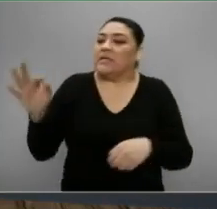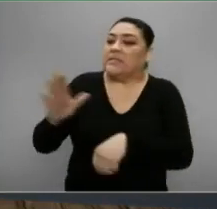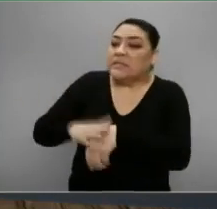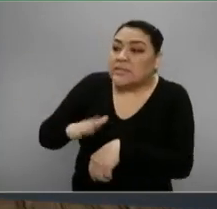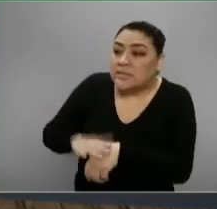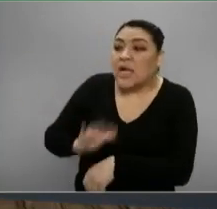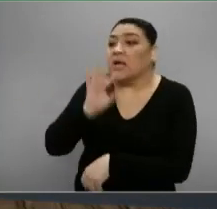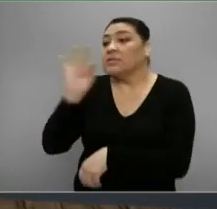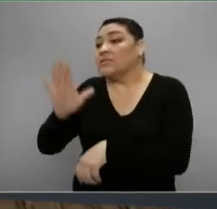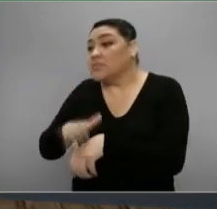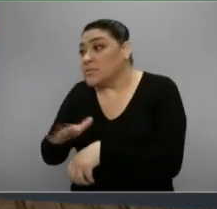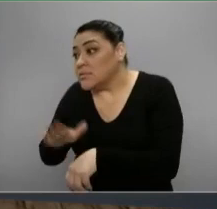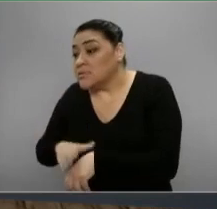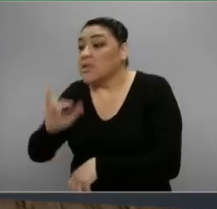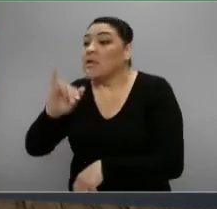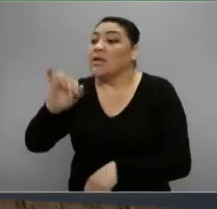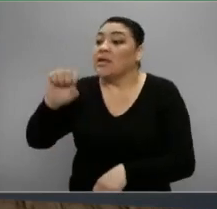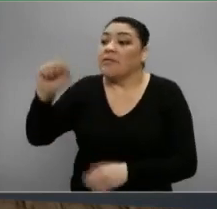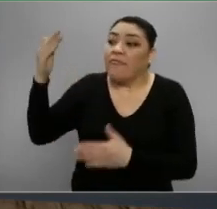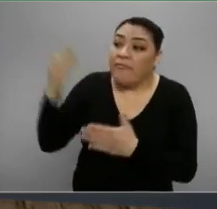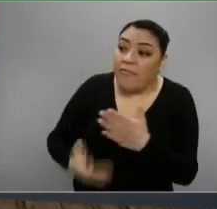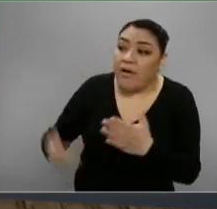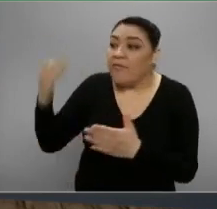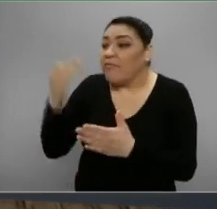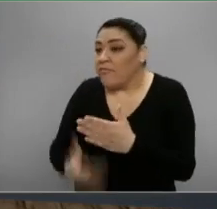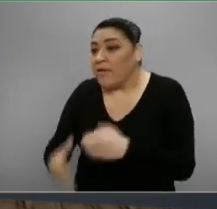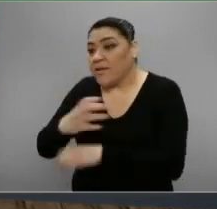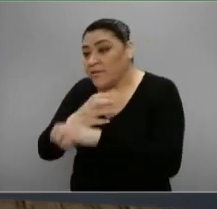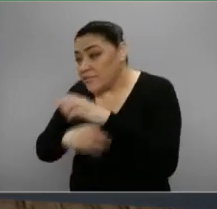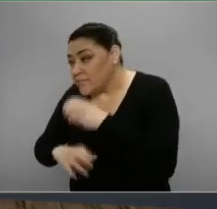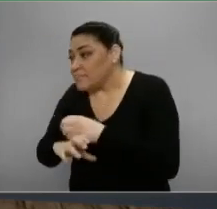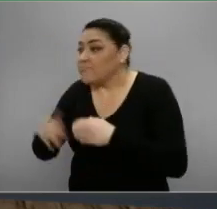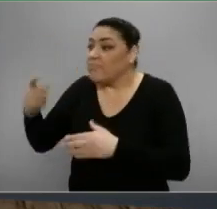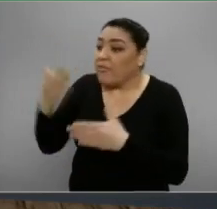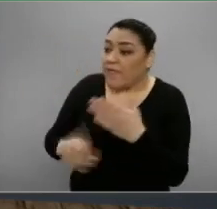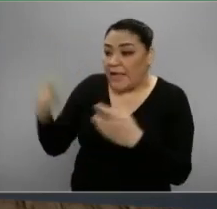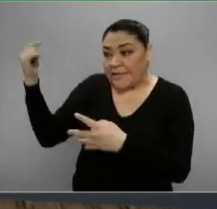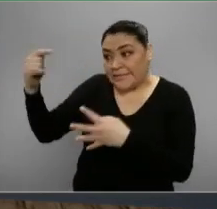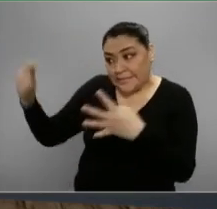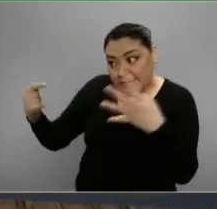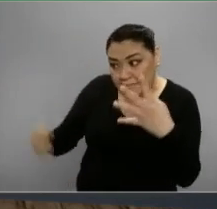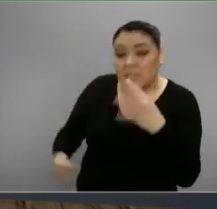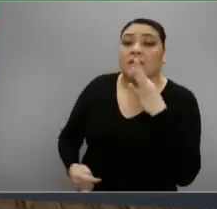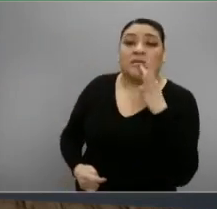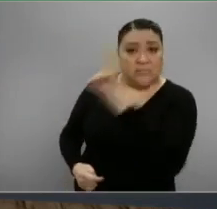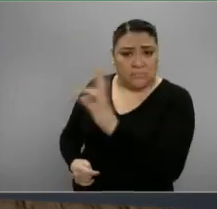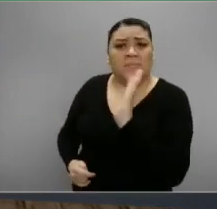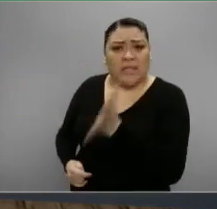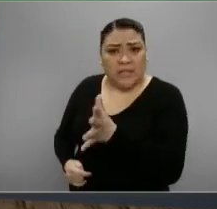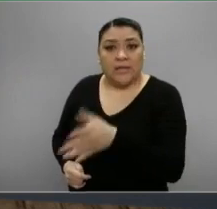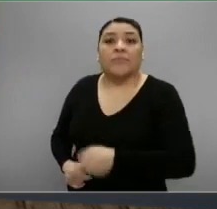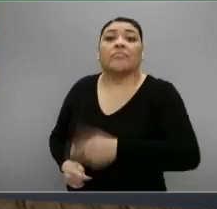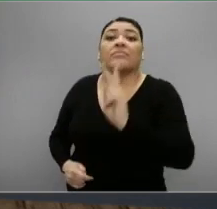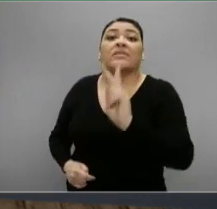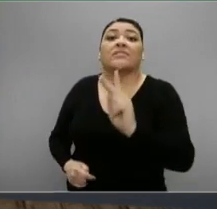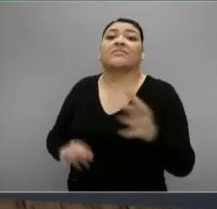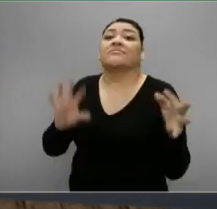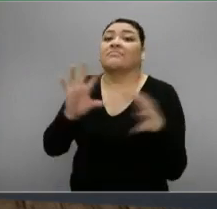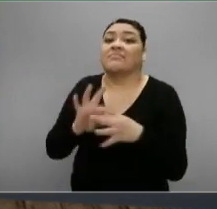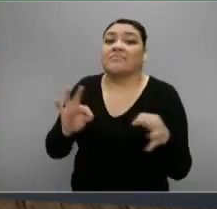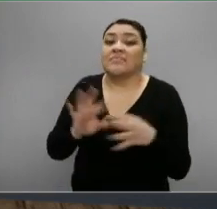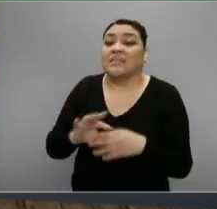en diversas ocasiones a la delegación del IMSS en el estado de las carencias que había, pero recalcó